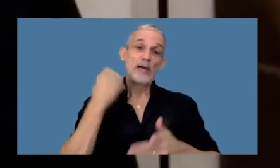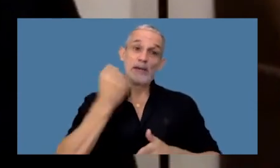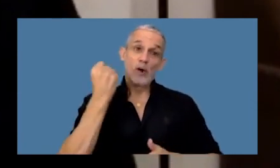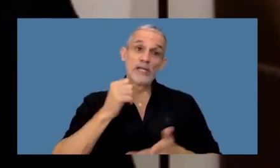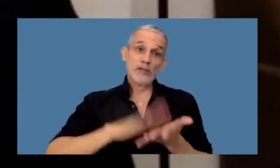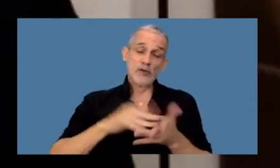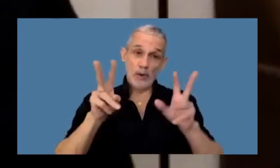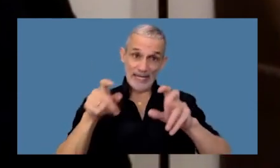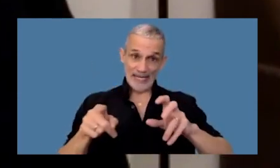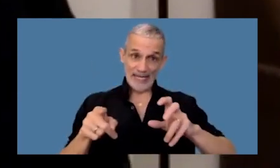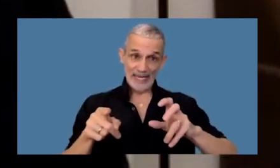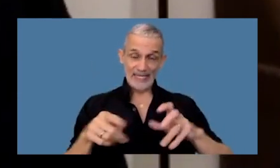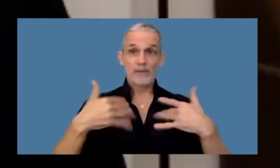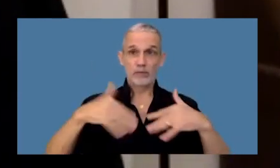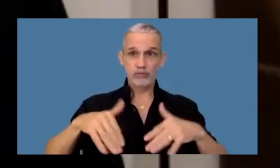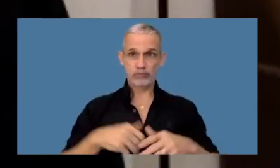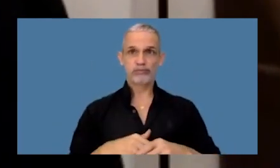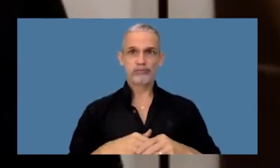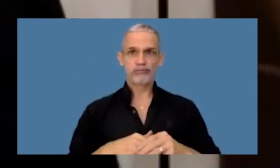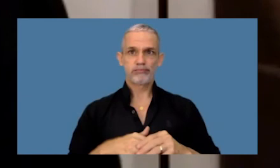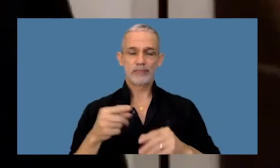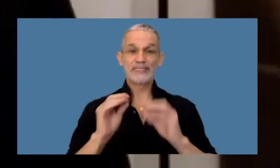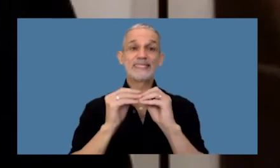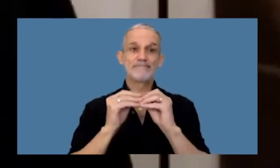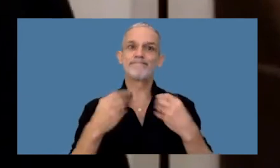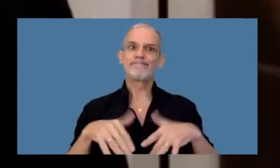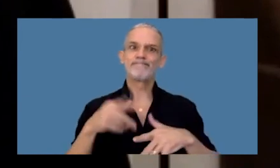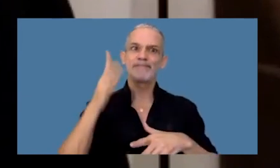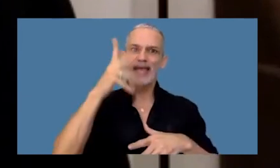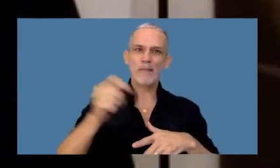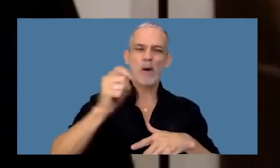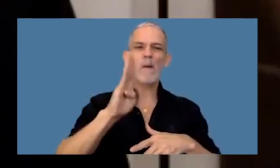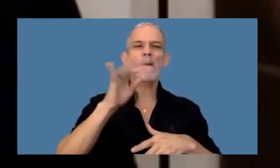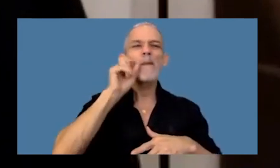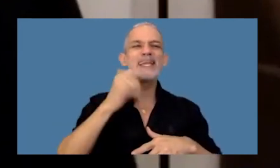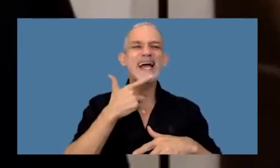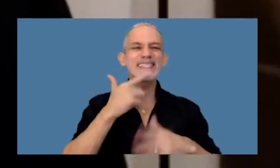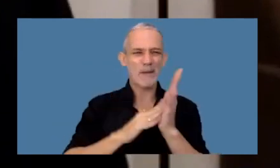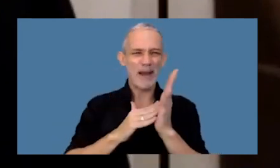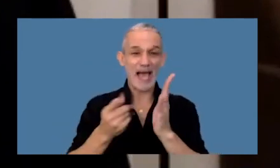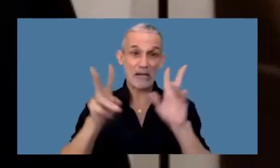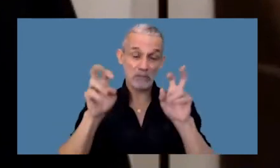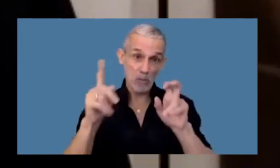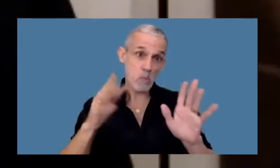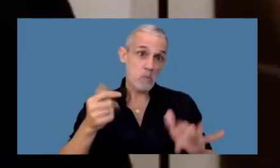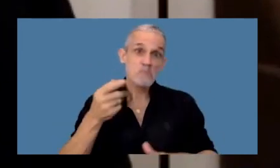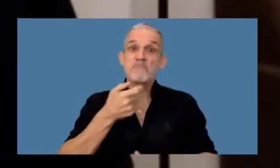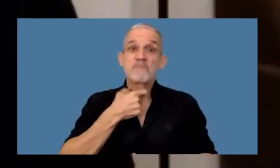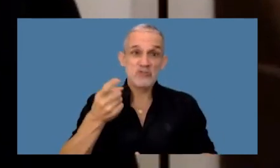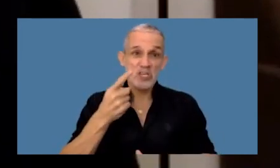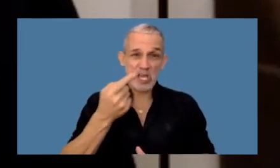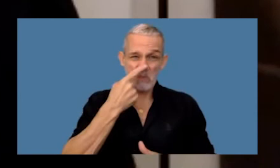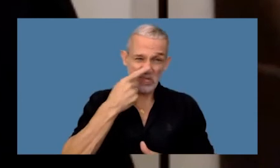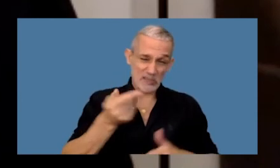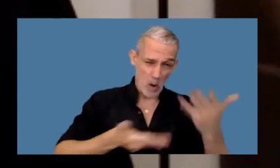en la materia muy relevante en la materia este caso bobinas blancas que si también interesa lo puedo compartir como